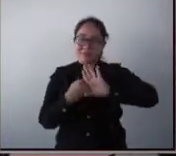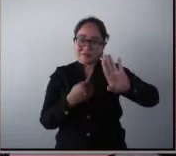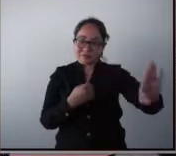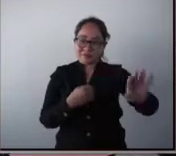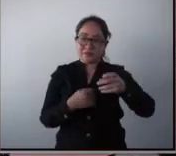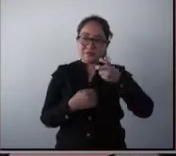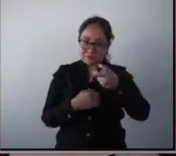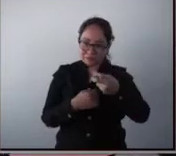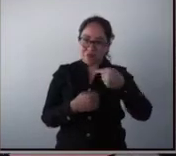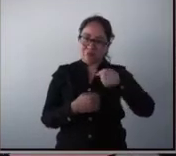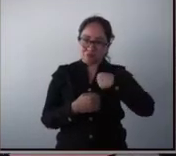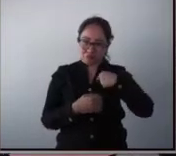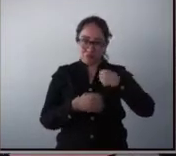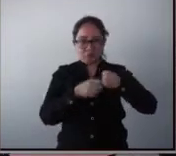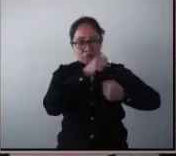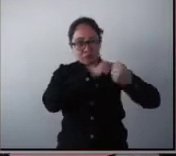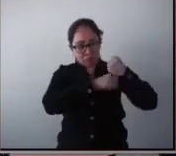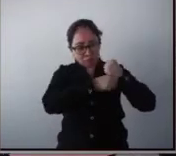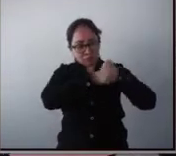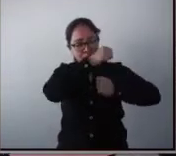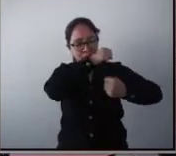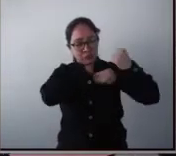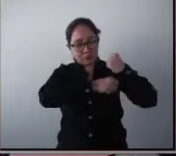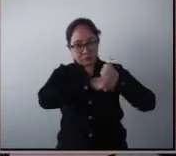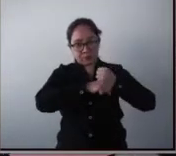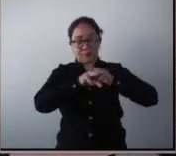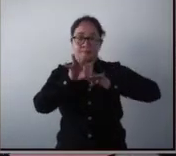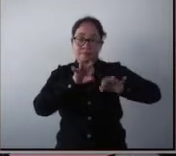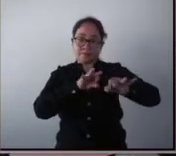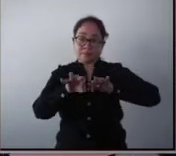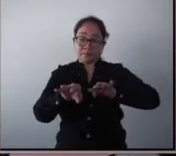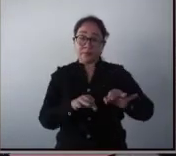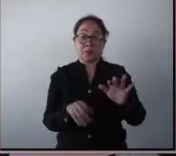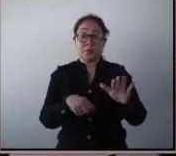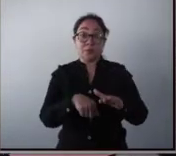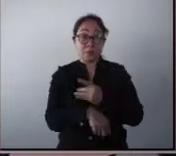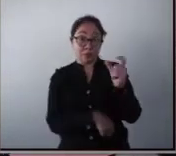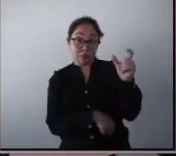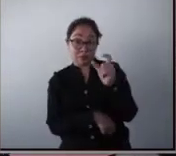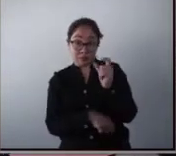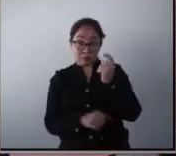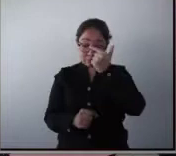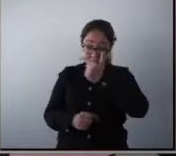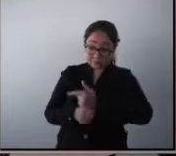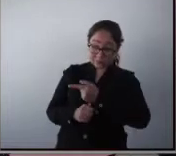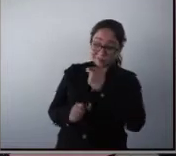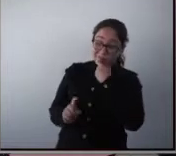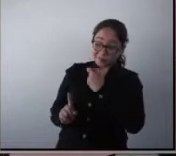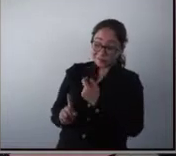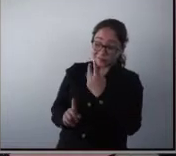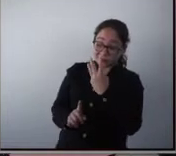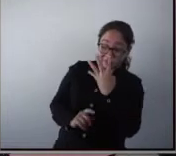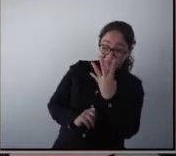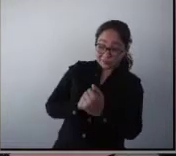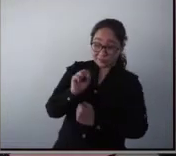trabajando constantemente. Porque cuando un niño es diagnosticado a los 3, 4 años,